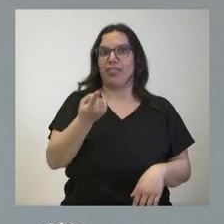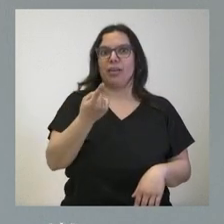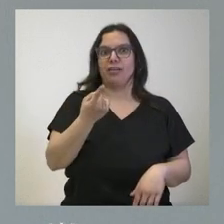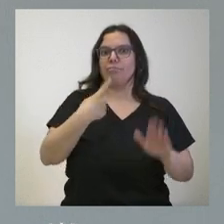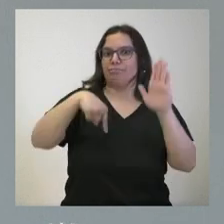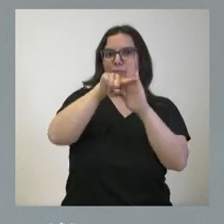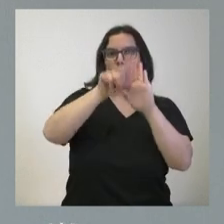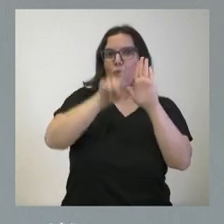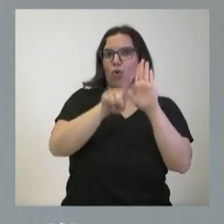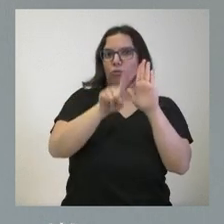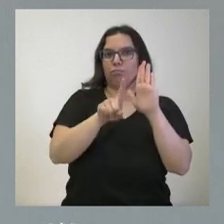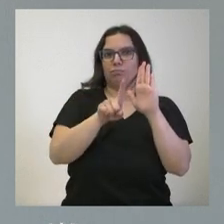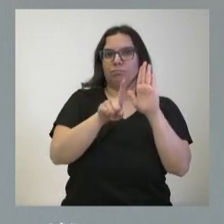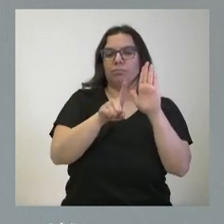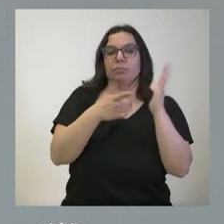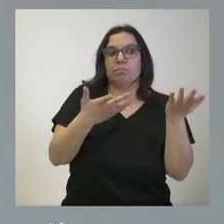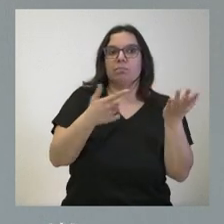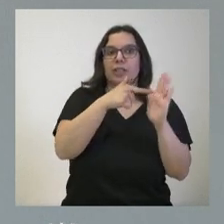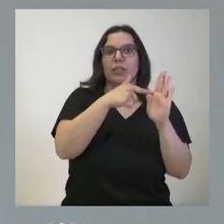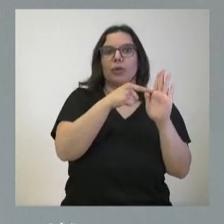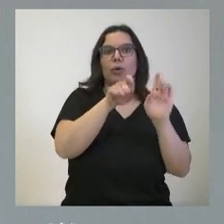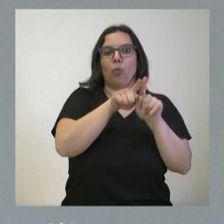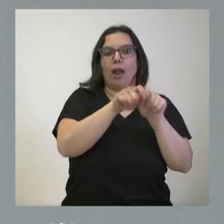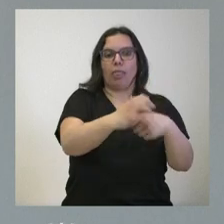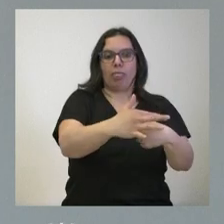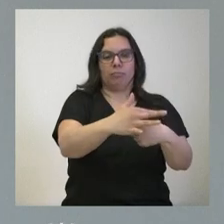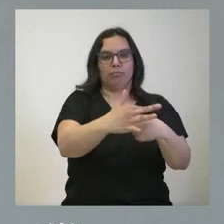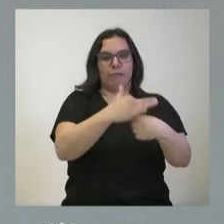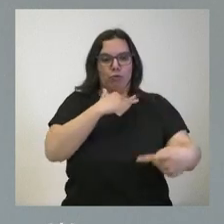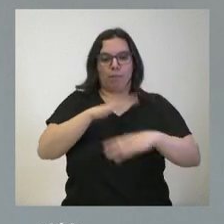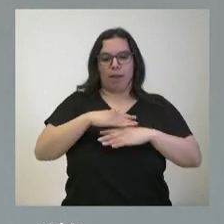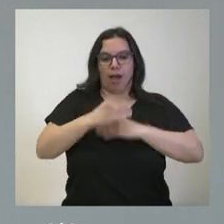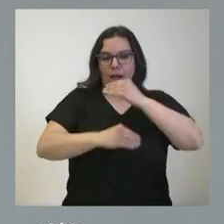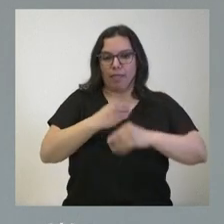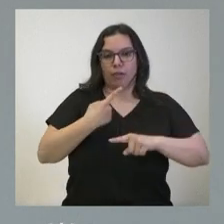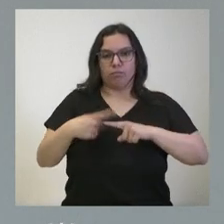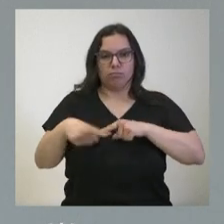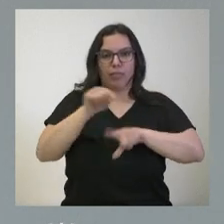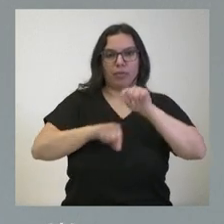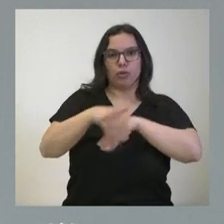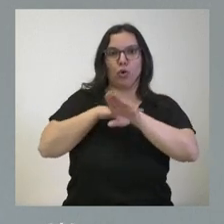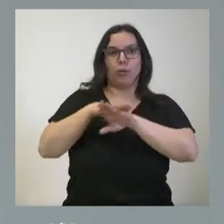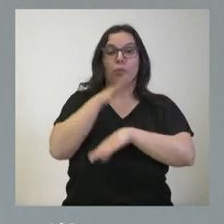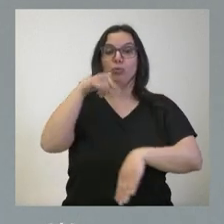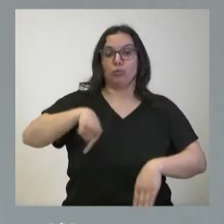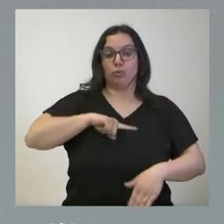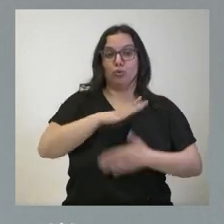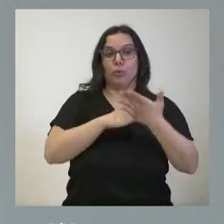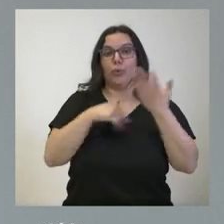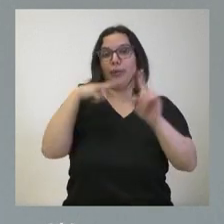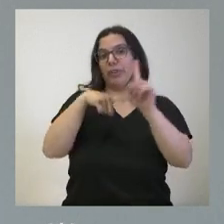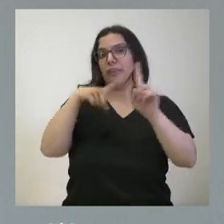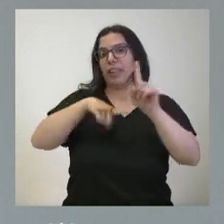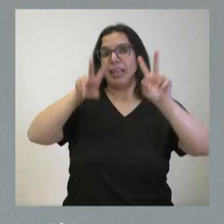el primer punto del pacto y el que inspira la acción del gobierno de Castilla y León y el que está haciendo posible que la nuestra sea una comunidad autónoma da referencia